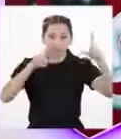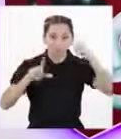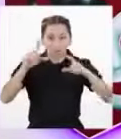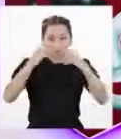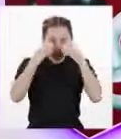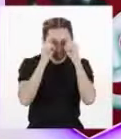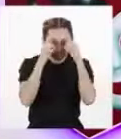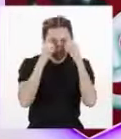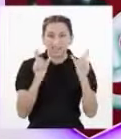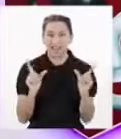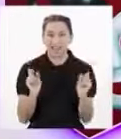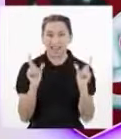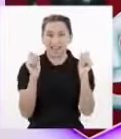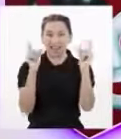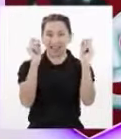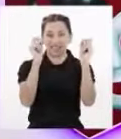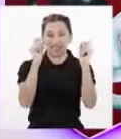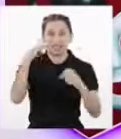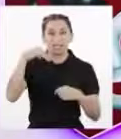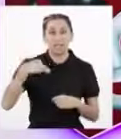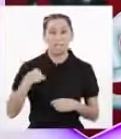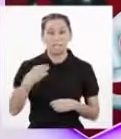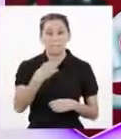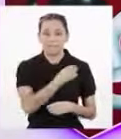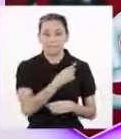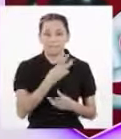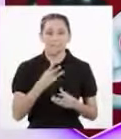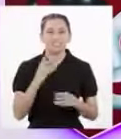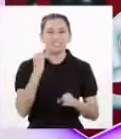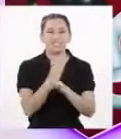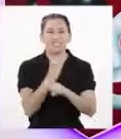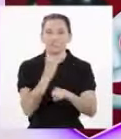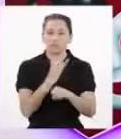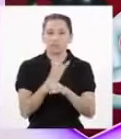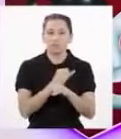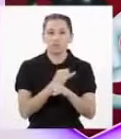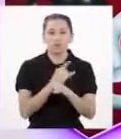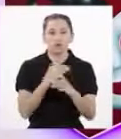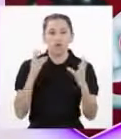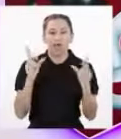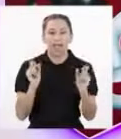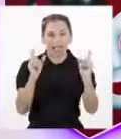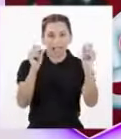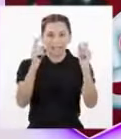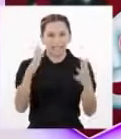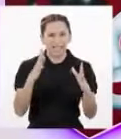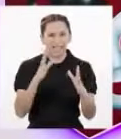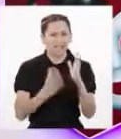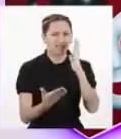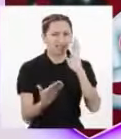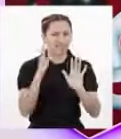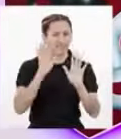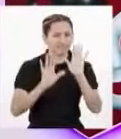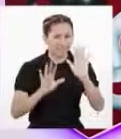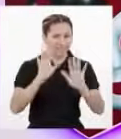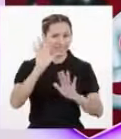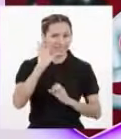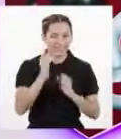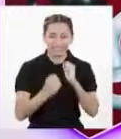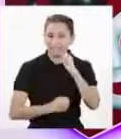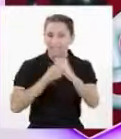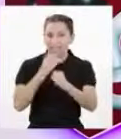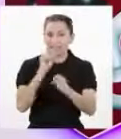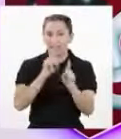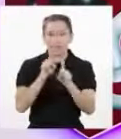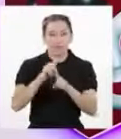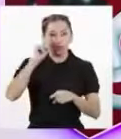molecular del cáncer en el INEM Instituto Nacional de Enfermedades Neoplásticas Hace más de 15 años Y también de la